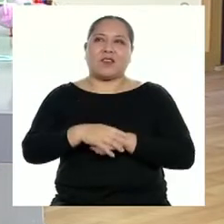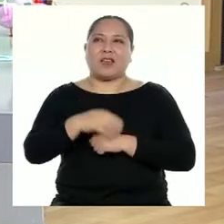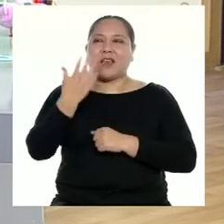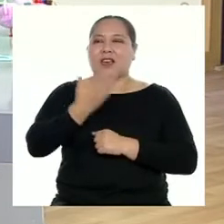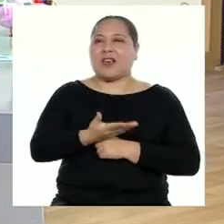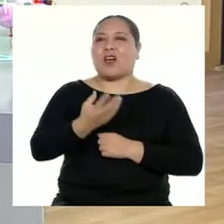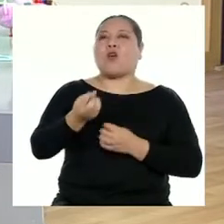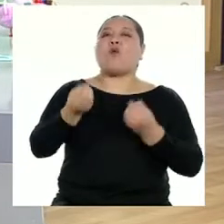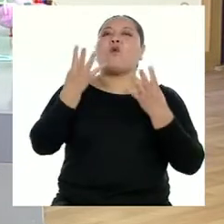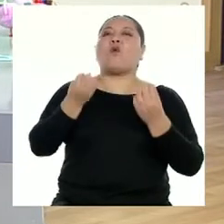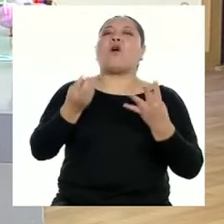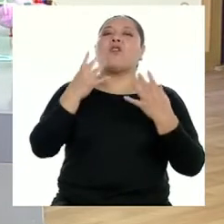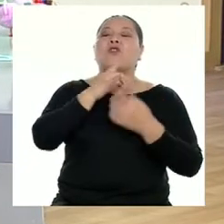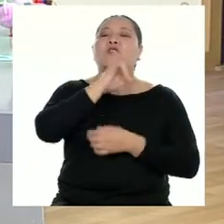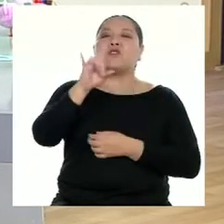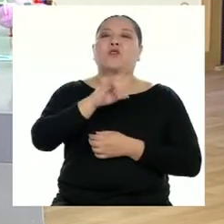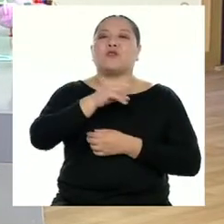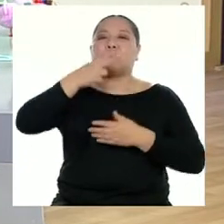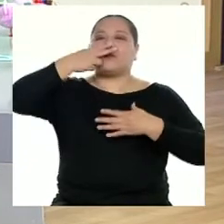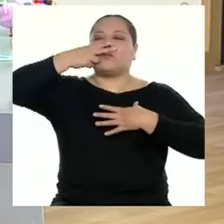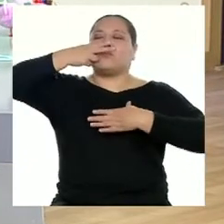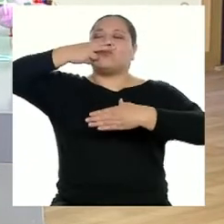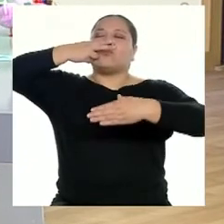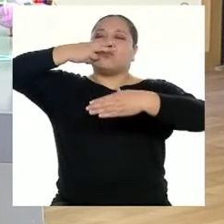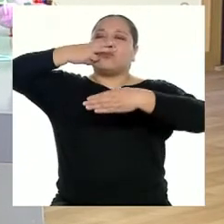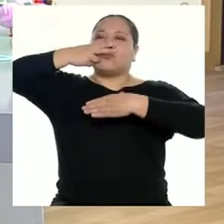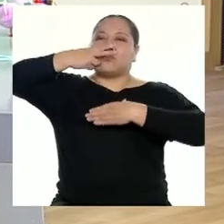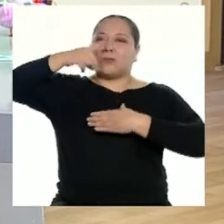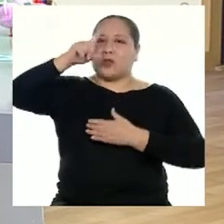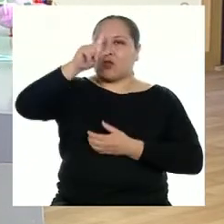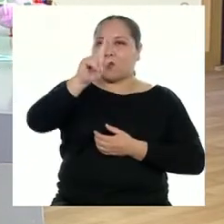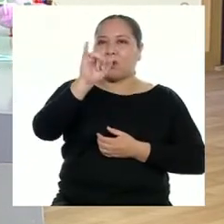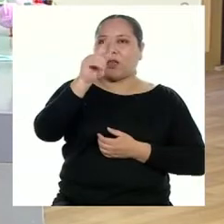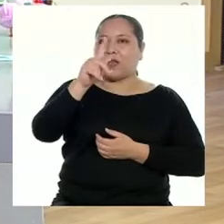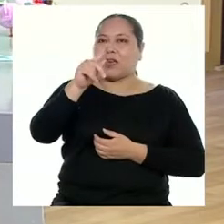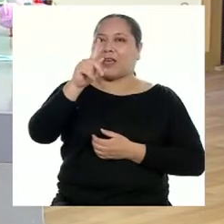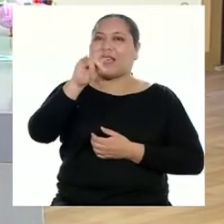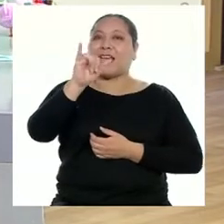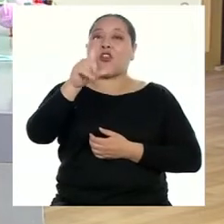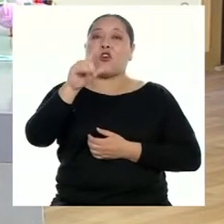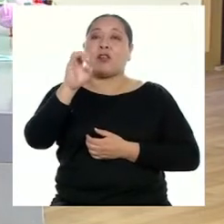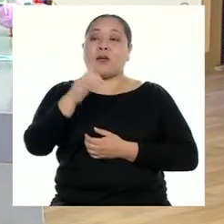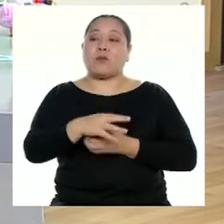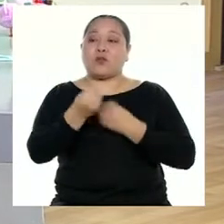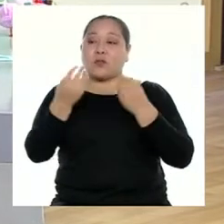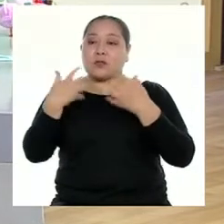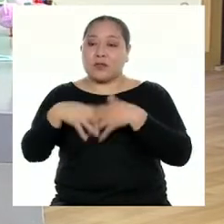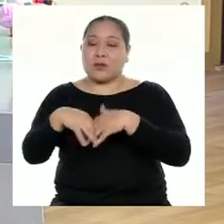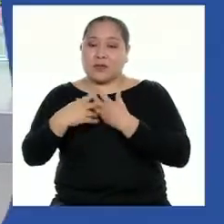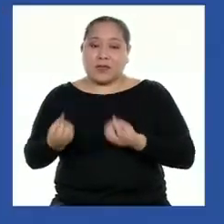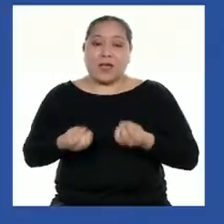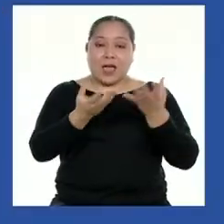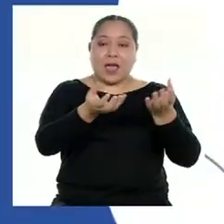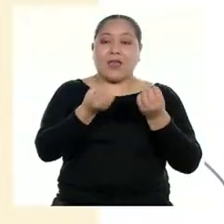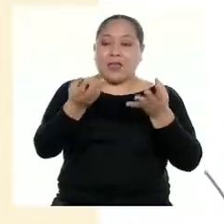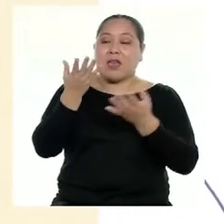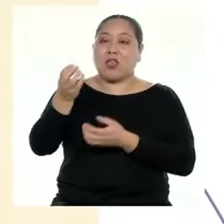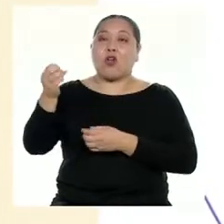producción de oxígeno medicinal en kilogramos por día de varias empresas que vienen abasteciendo al país.